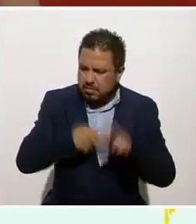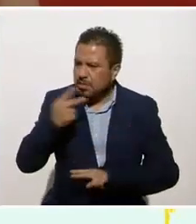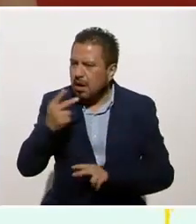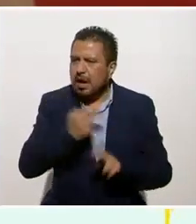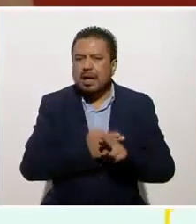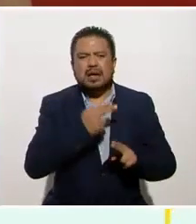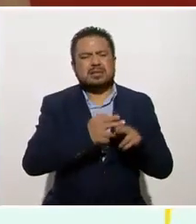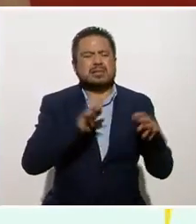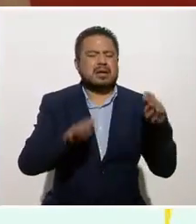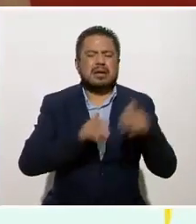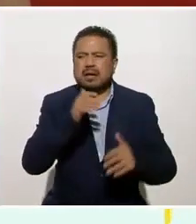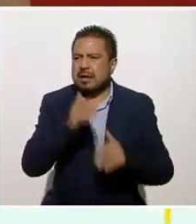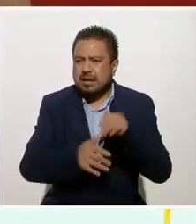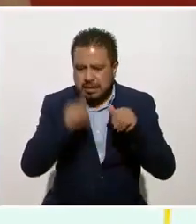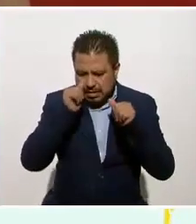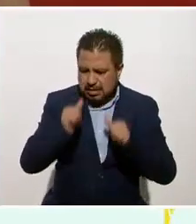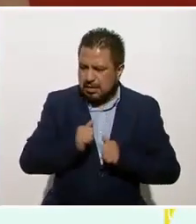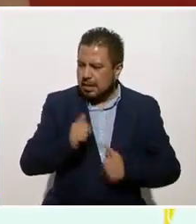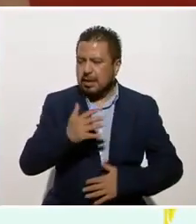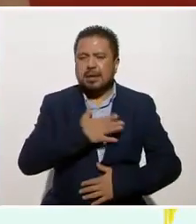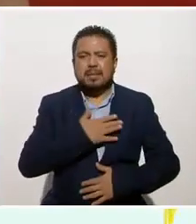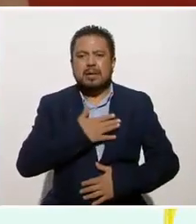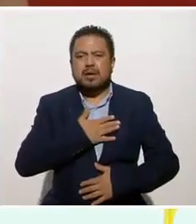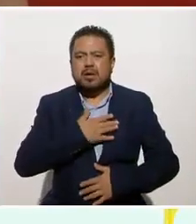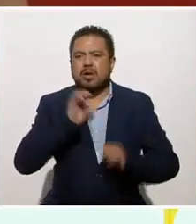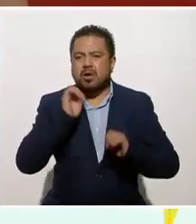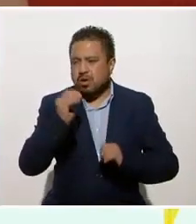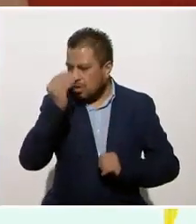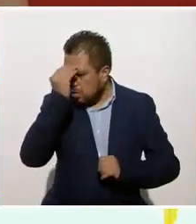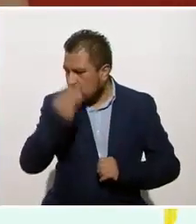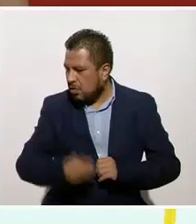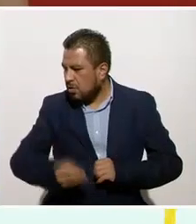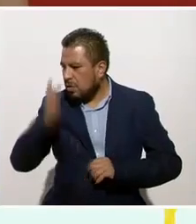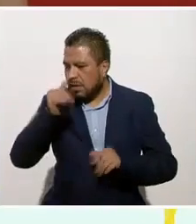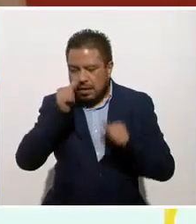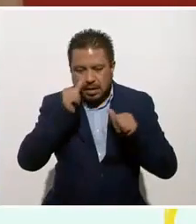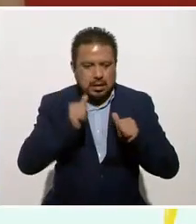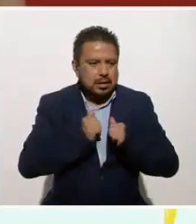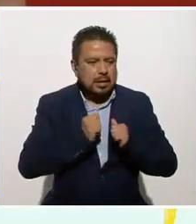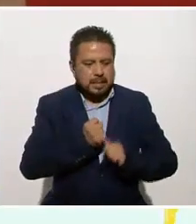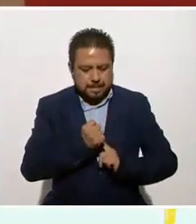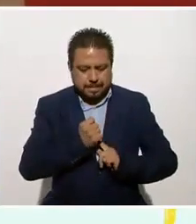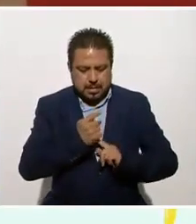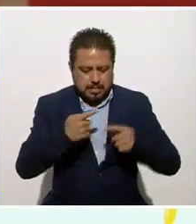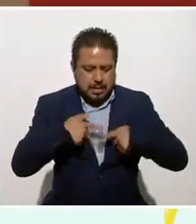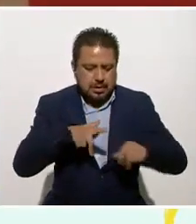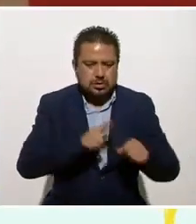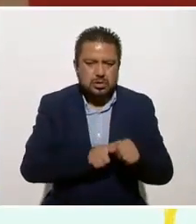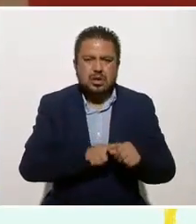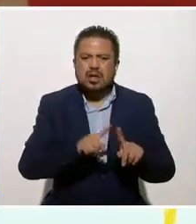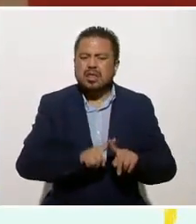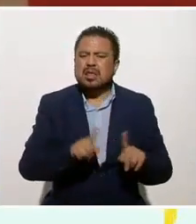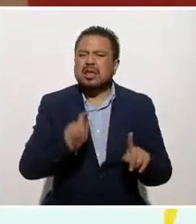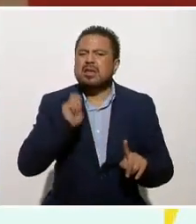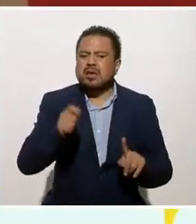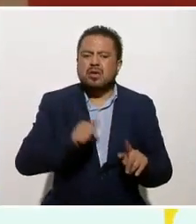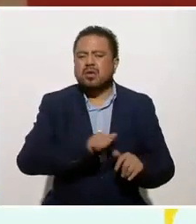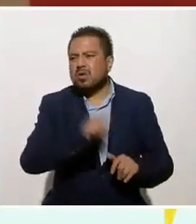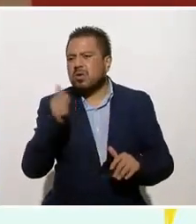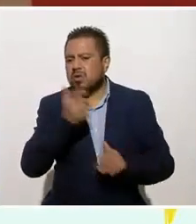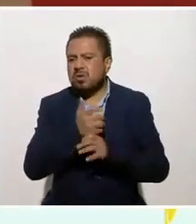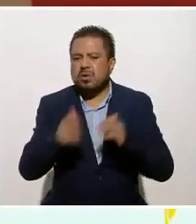hasta después te atiendes tú. Olvidaste la atención a tu propia persona. ¿Qué diferencia hay con otras